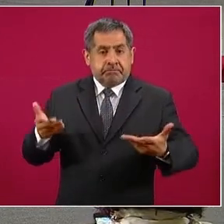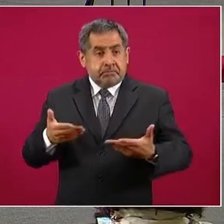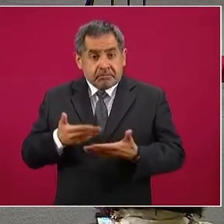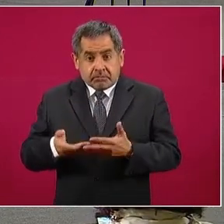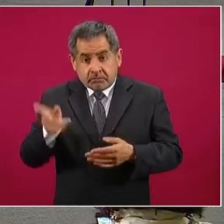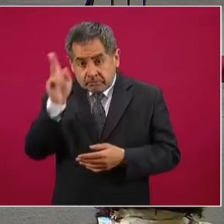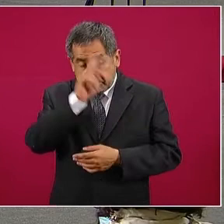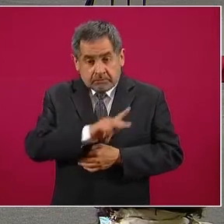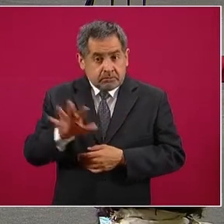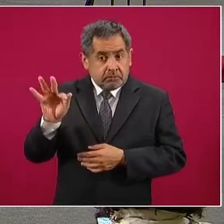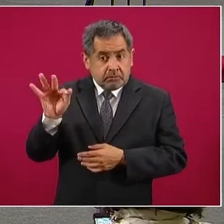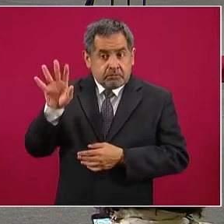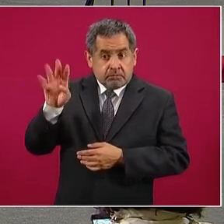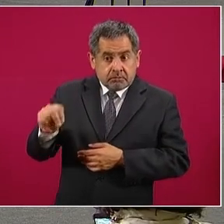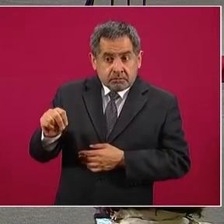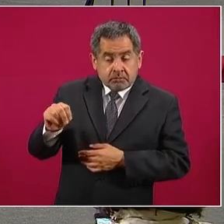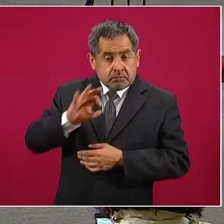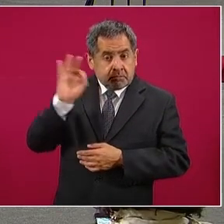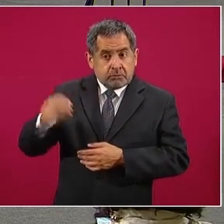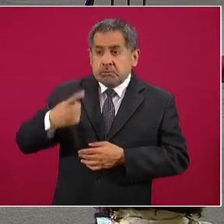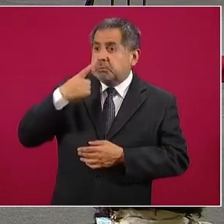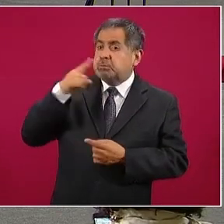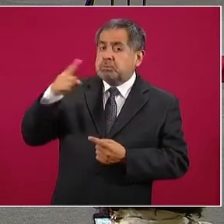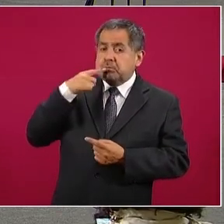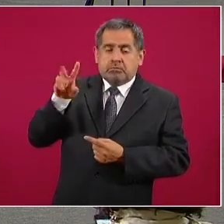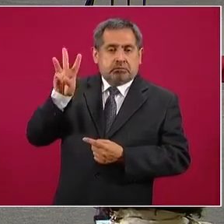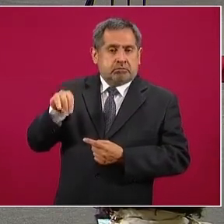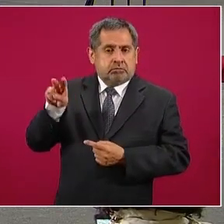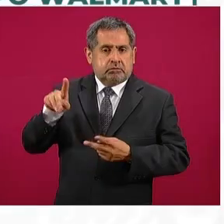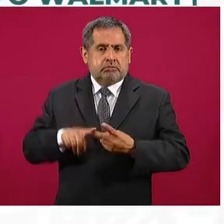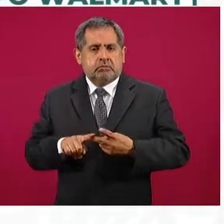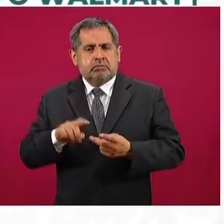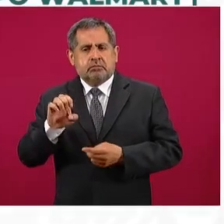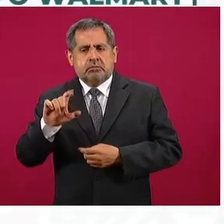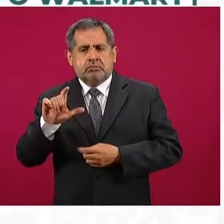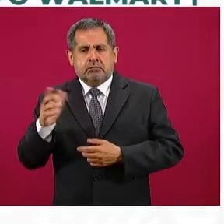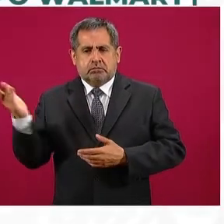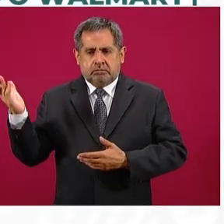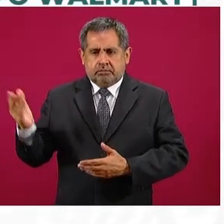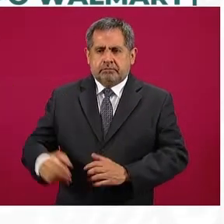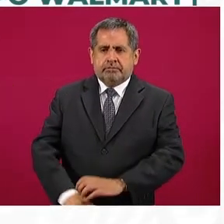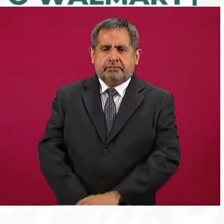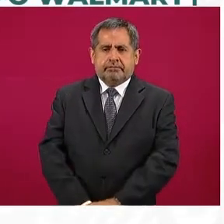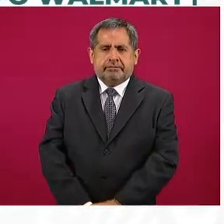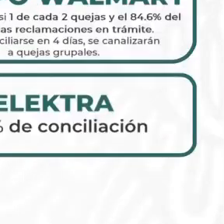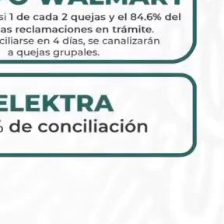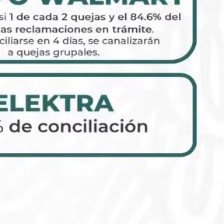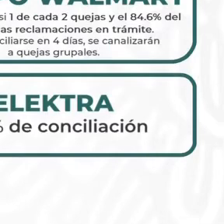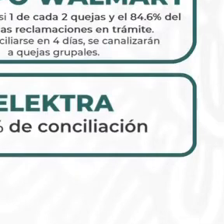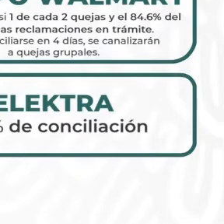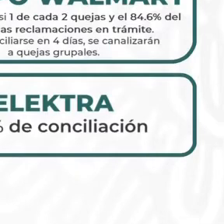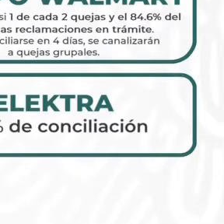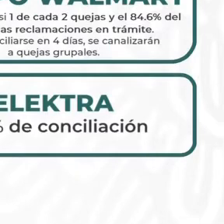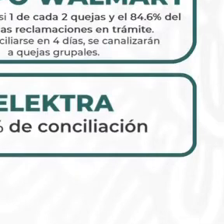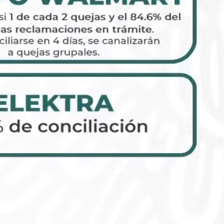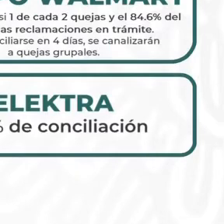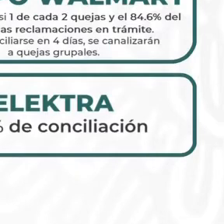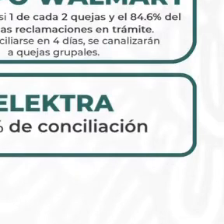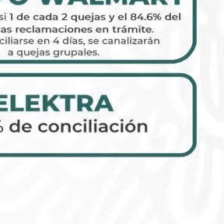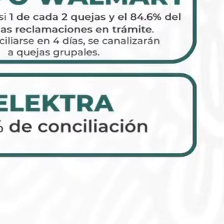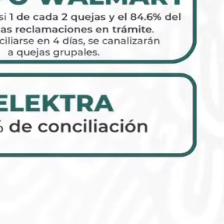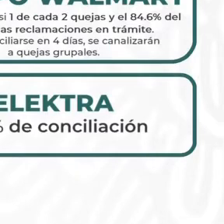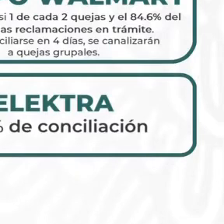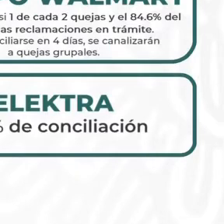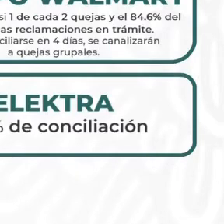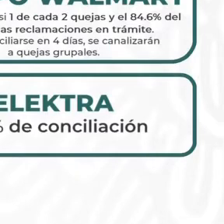49 por ciento de las quejas. Electra subió del 5 al 7 por ciento, pero Electra concilió el